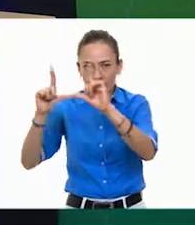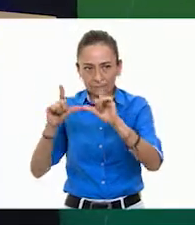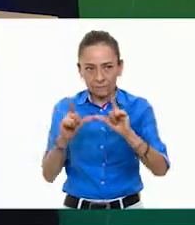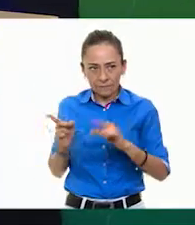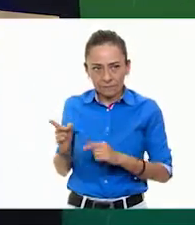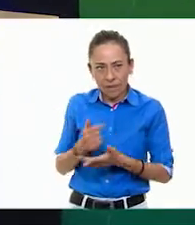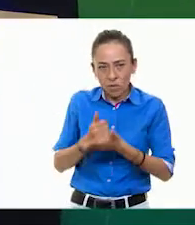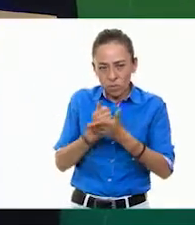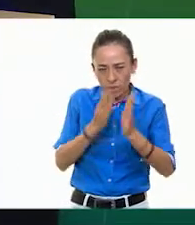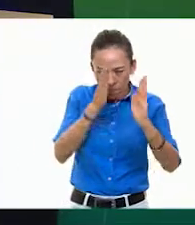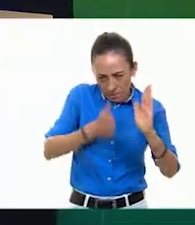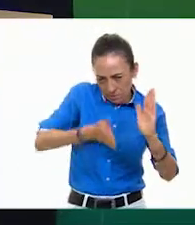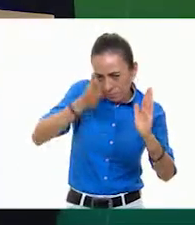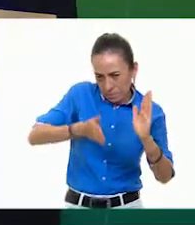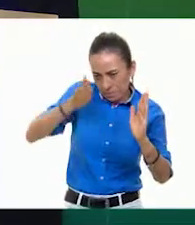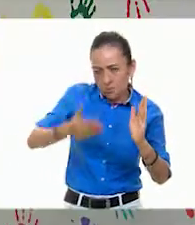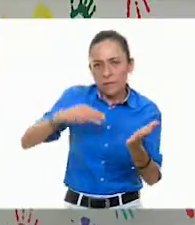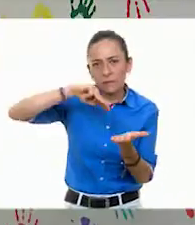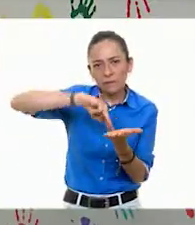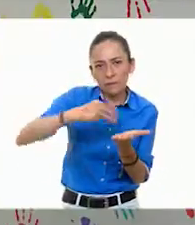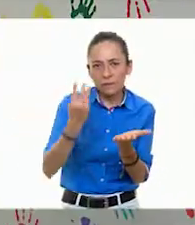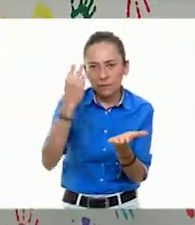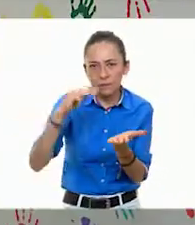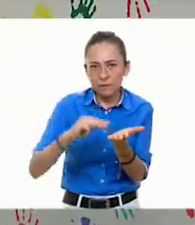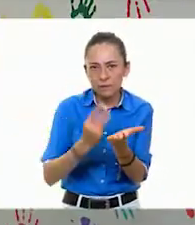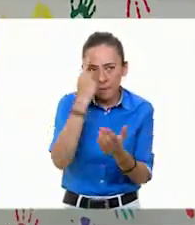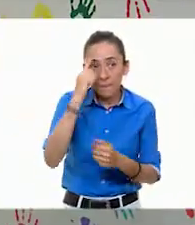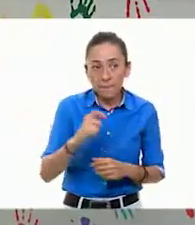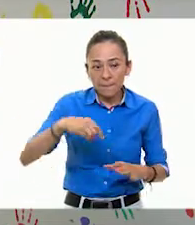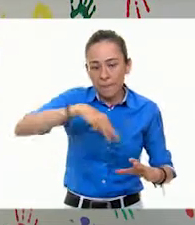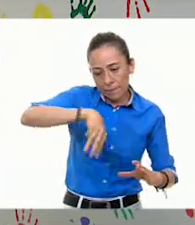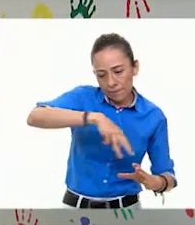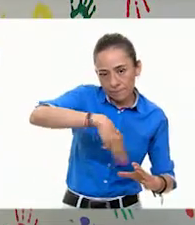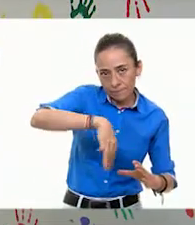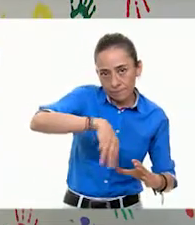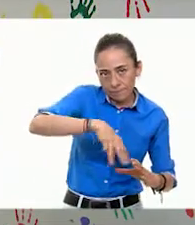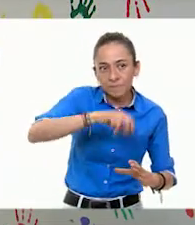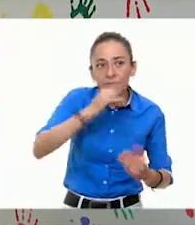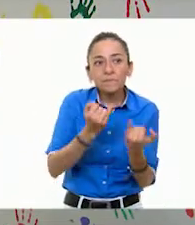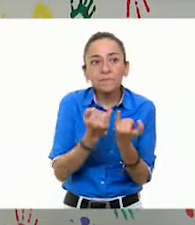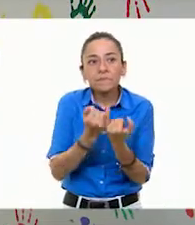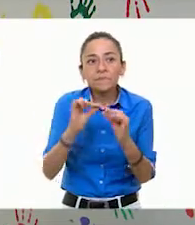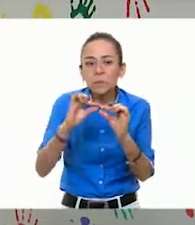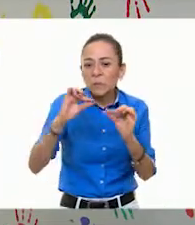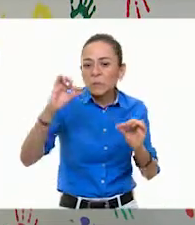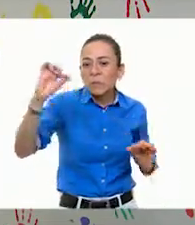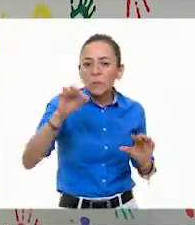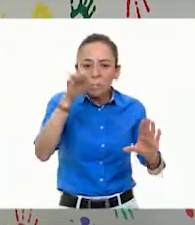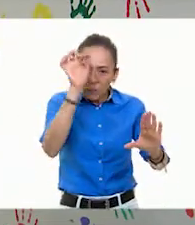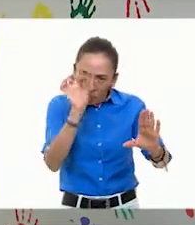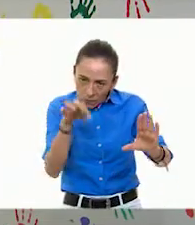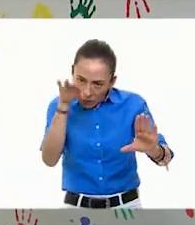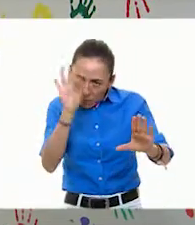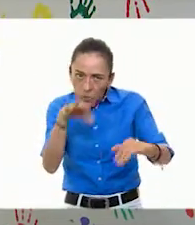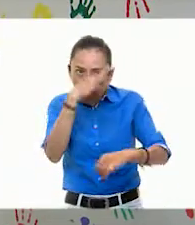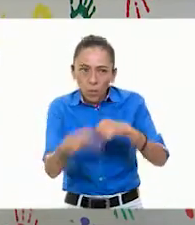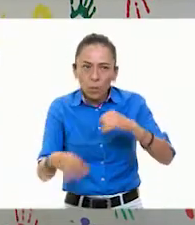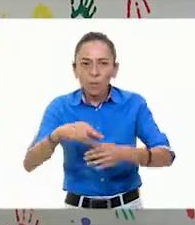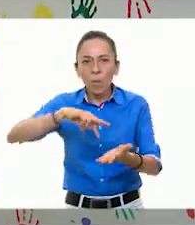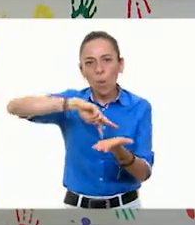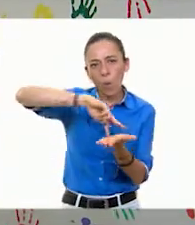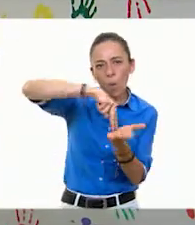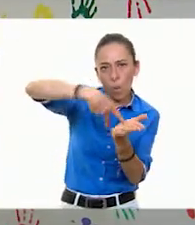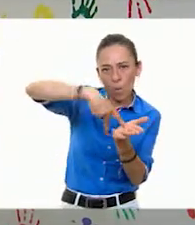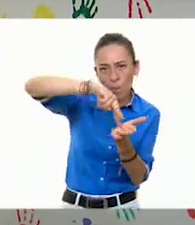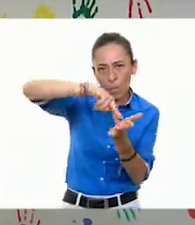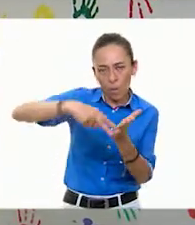Un tenedor para ir mezclando. Un pincel para fijar al final. Un compás y una escuadra para trazar